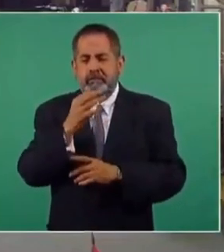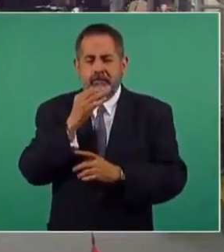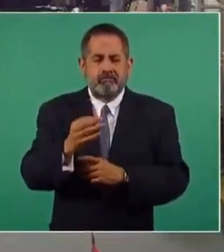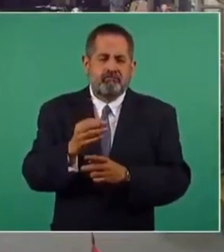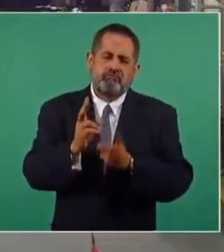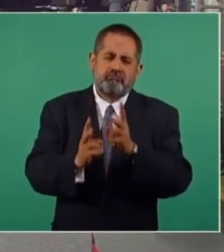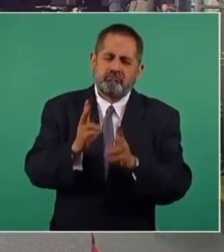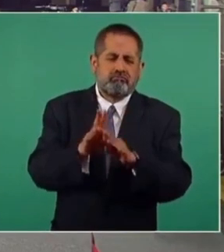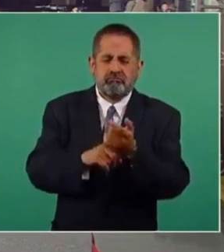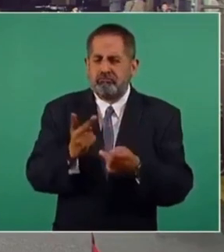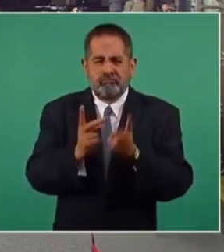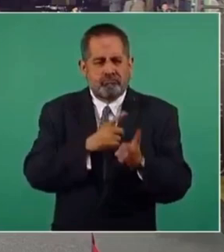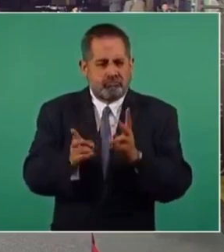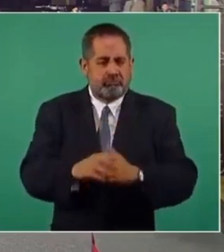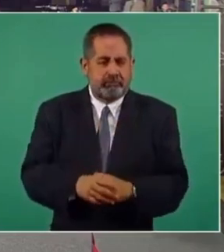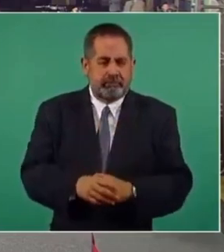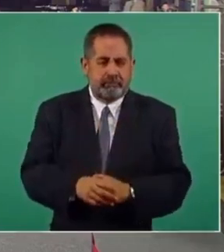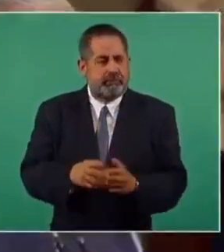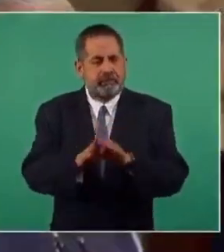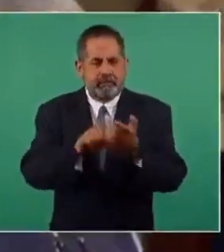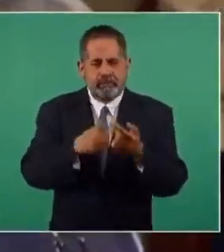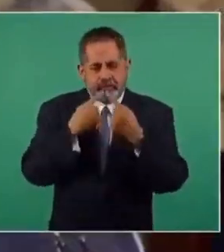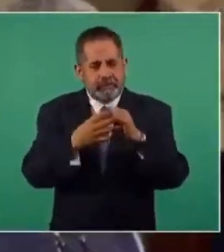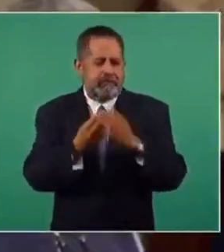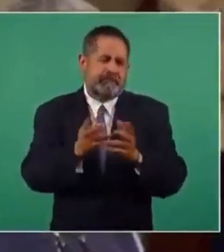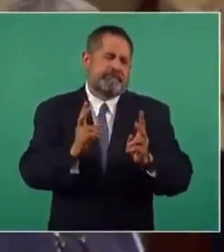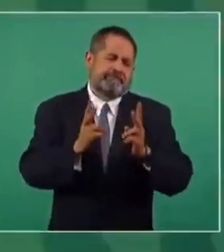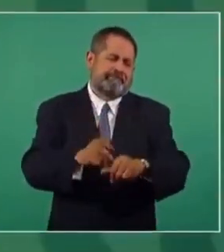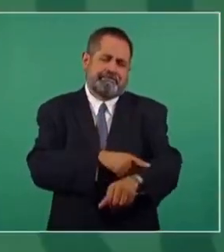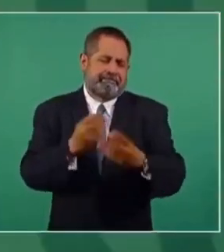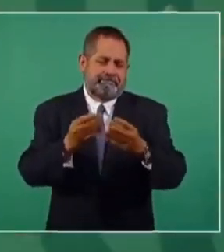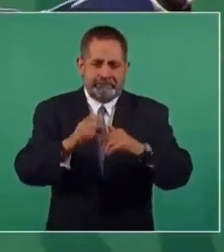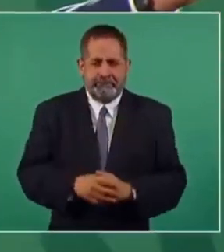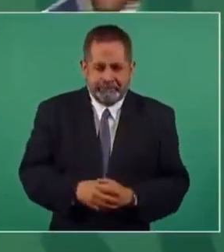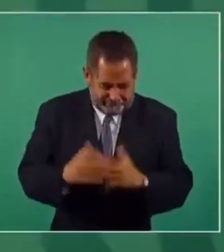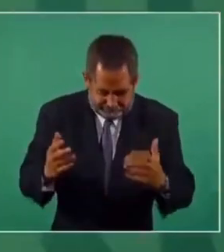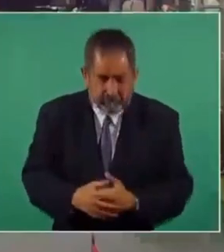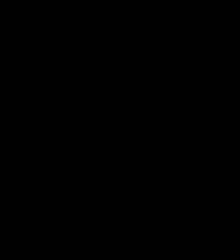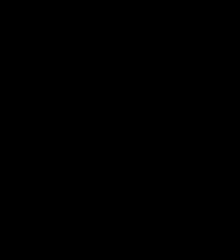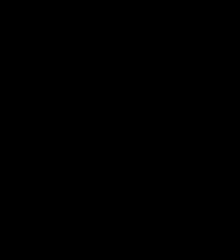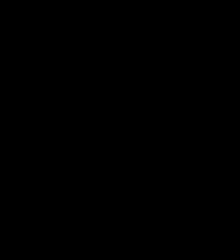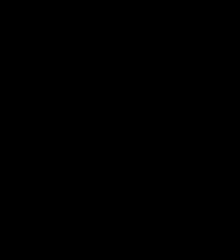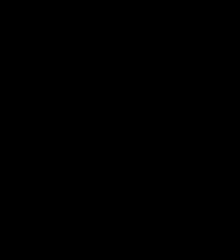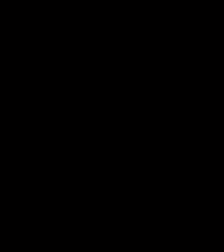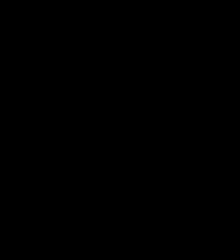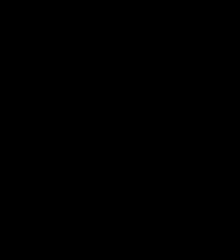después los dos solos. Así fue. ¿Y qué se dijeron ahí? ¿Fue lo comentábamos? Ah, platicamos mucho, mucho, mucho. Gracias, gracias.